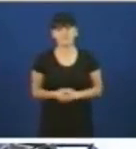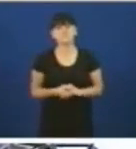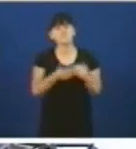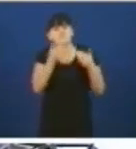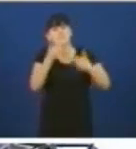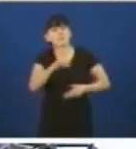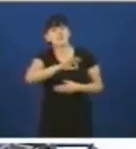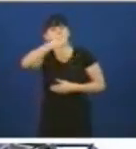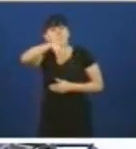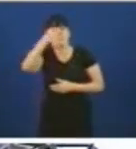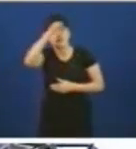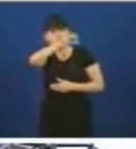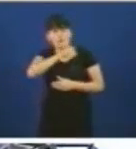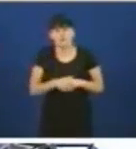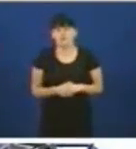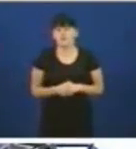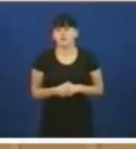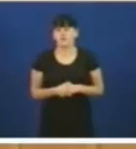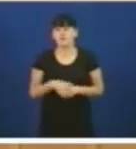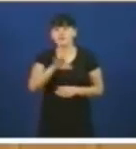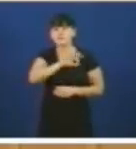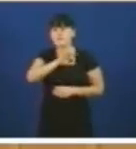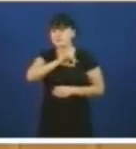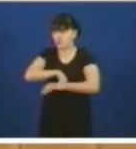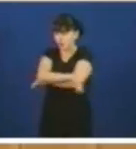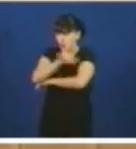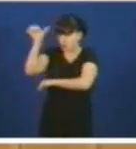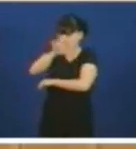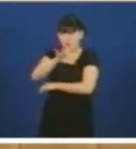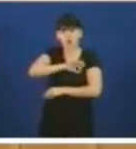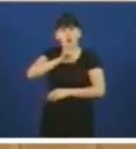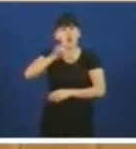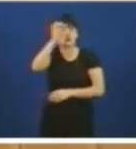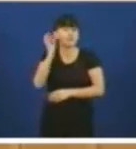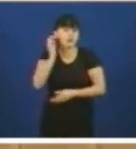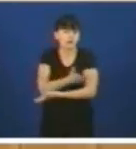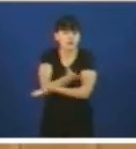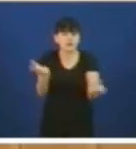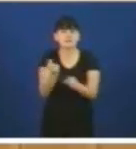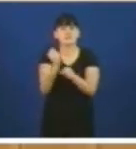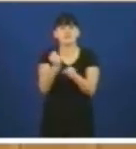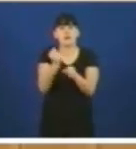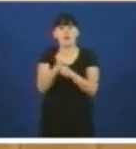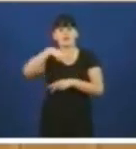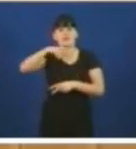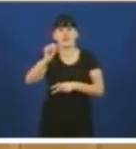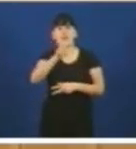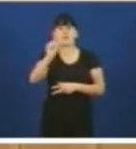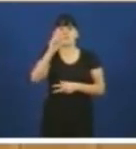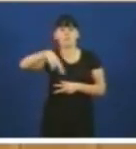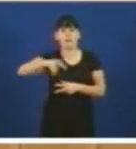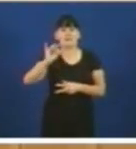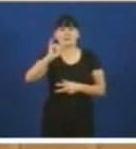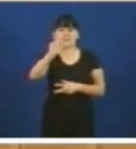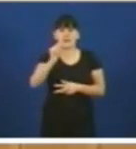señor presidente señor consellero señorías traballadores de Navantia boa tarde señor